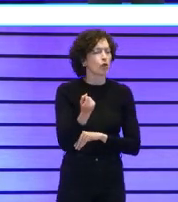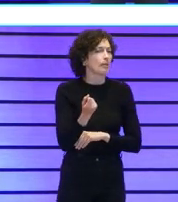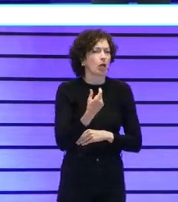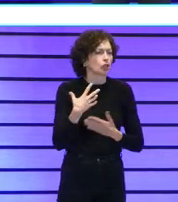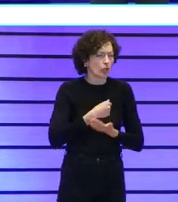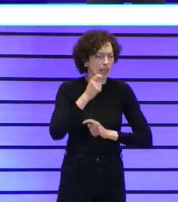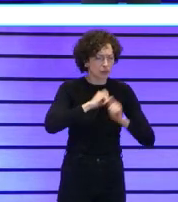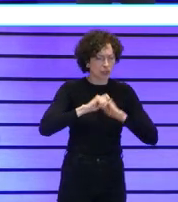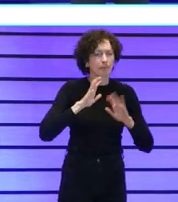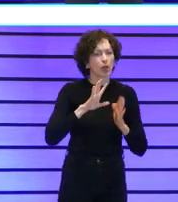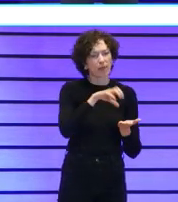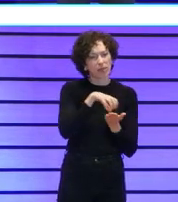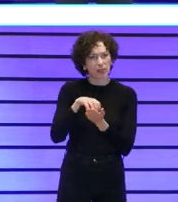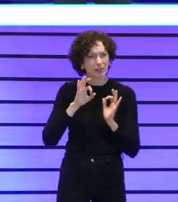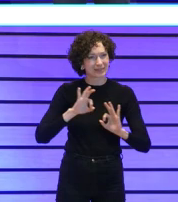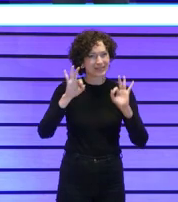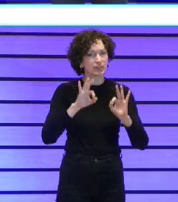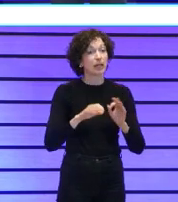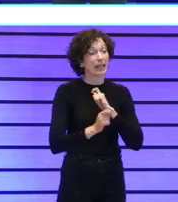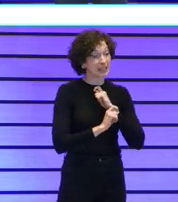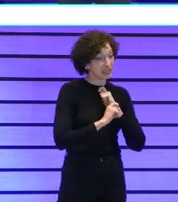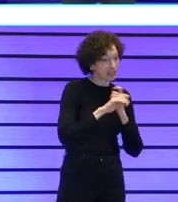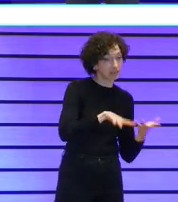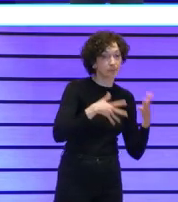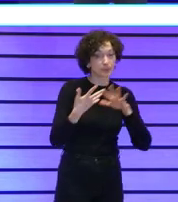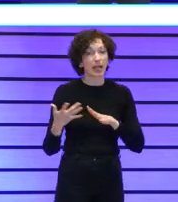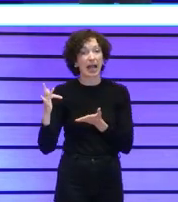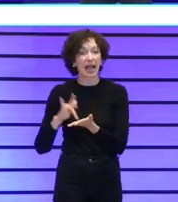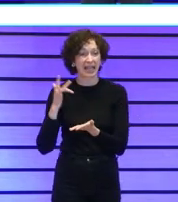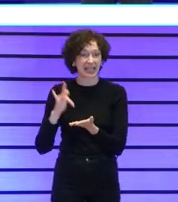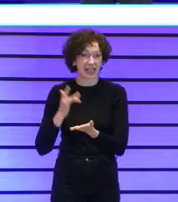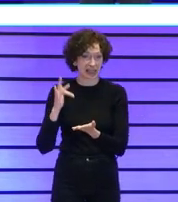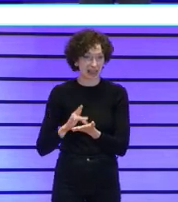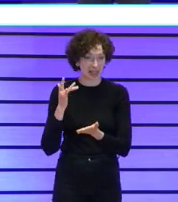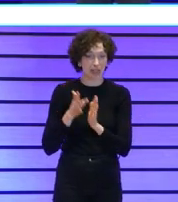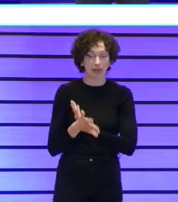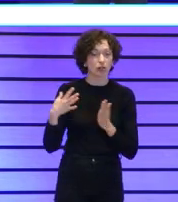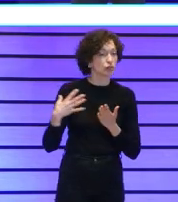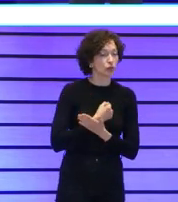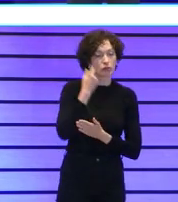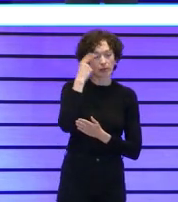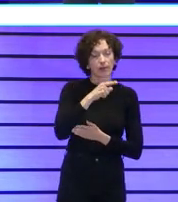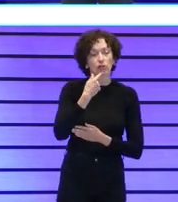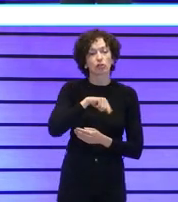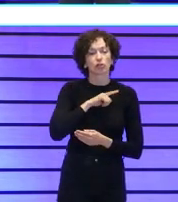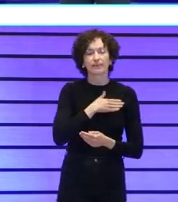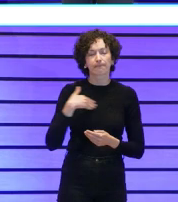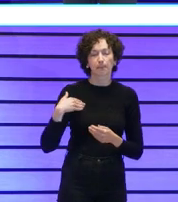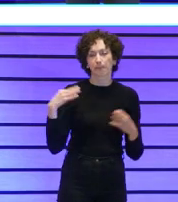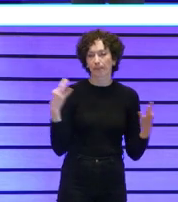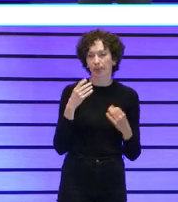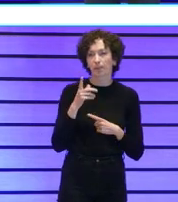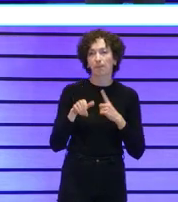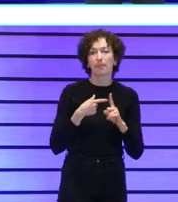la estrategia se llevara a la agenda o sea todo el mundo tuviera claro qué queríamos y qué colaborara